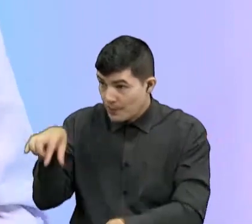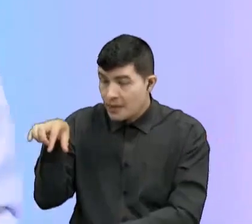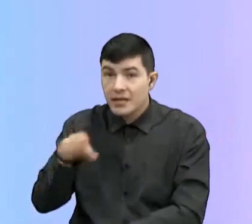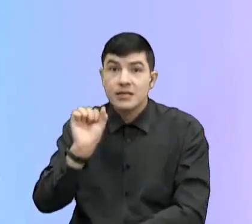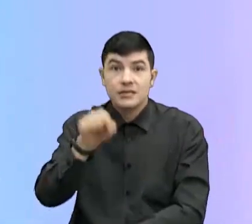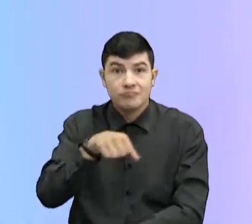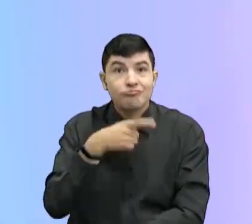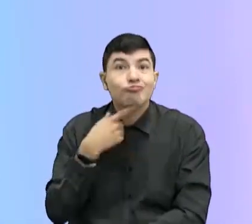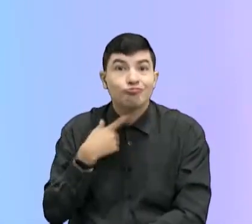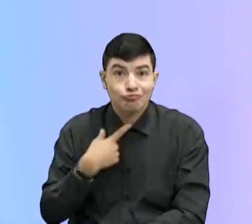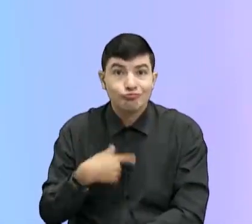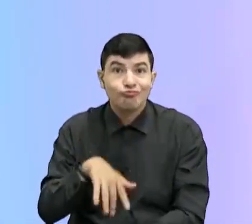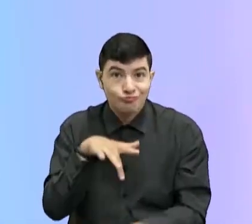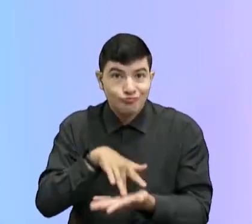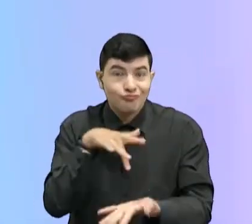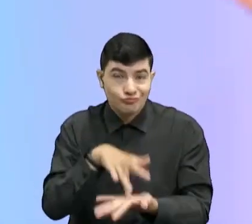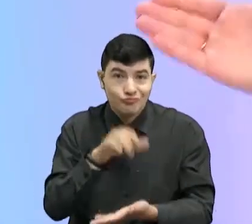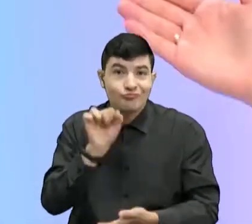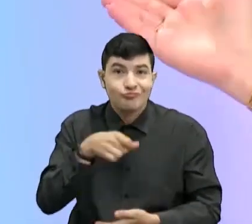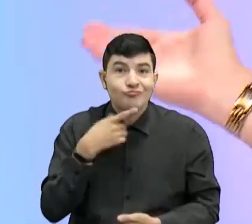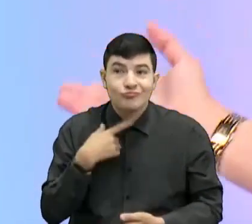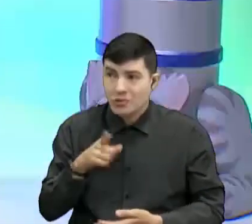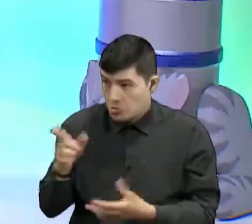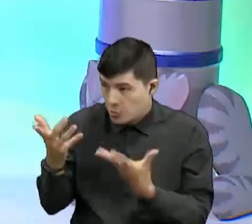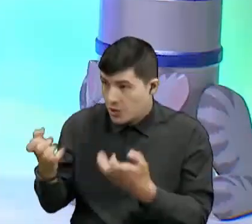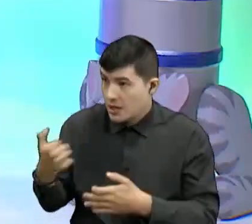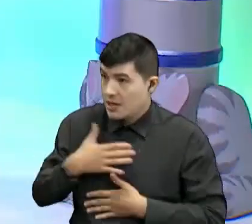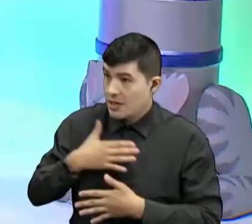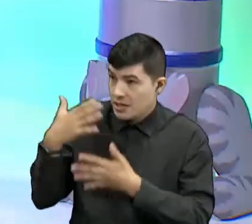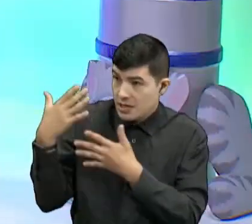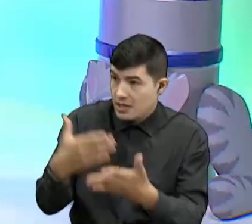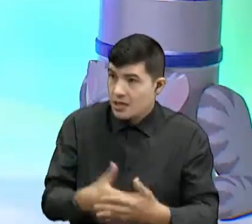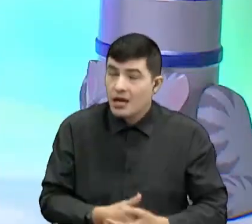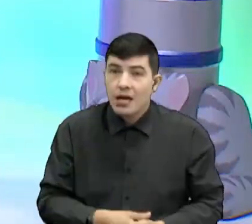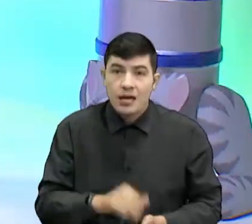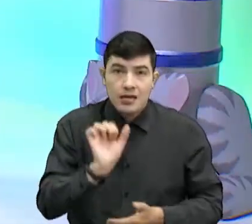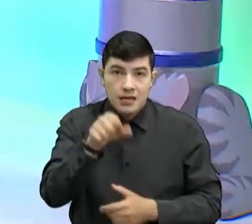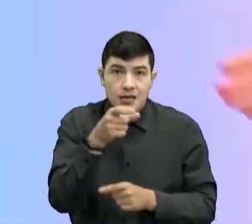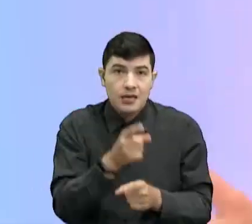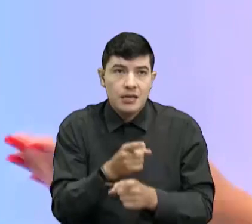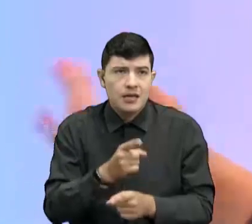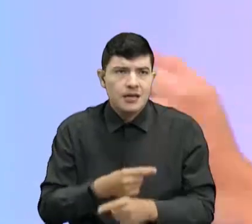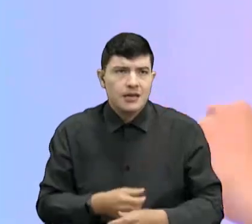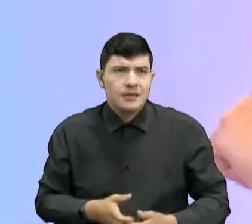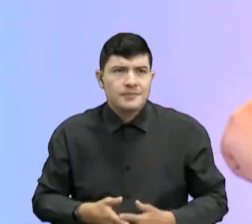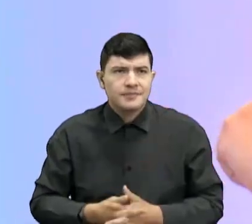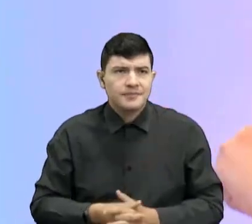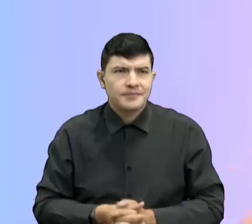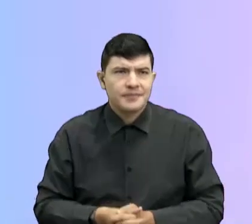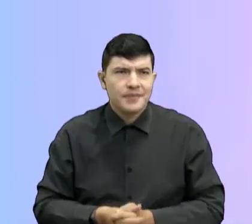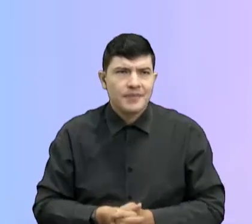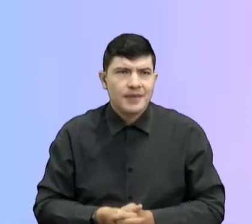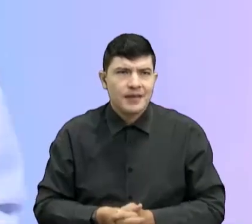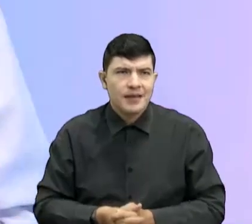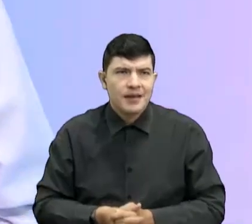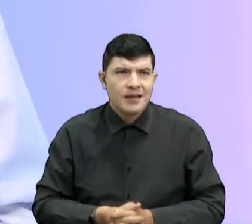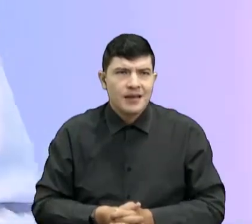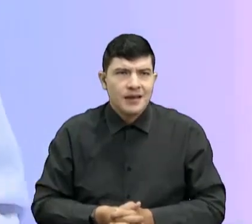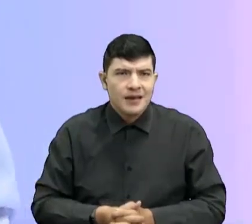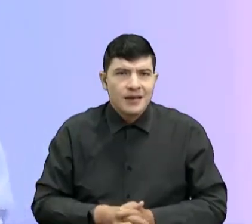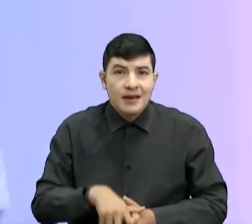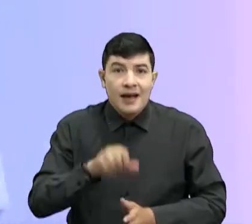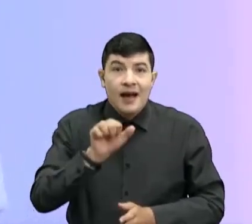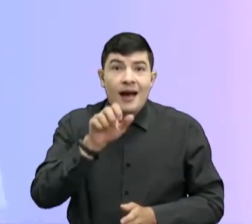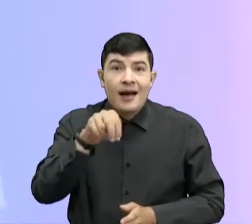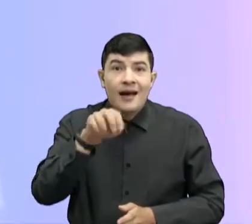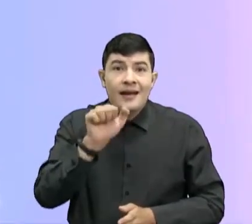señora. Anita, sé de saludar. ¿Lo quieres saludar? Sí, señora. Salúdeme a la niña. Anita, Anita Sofía.